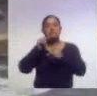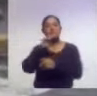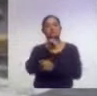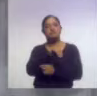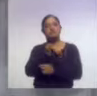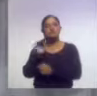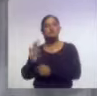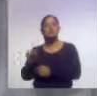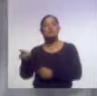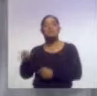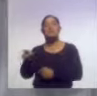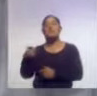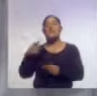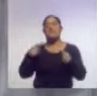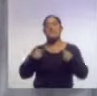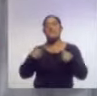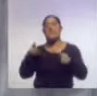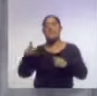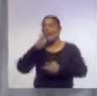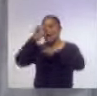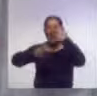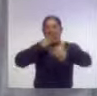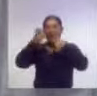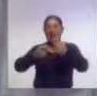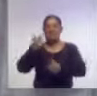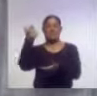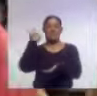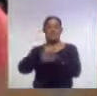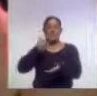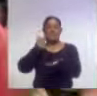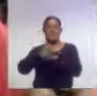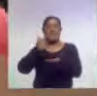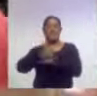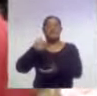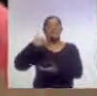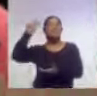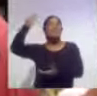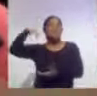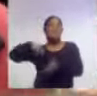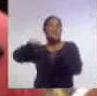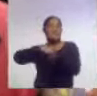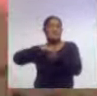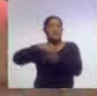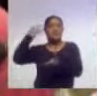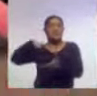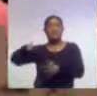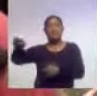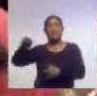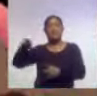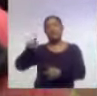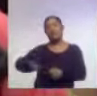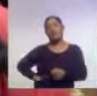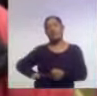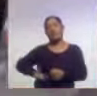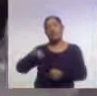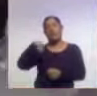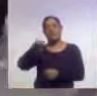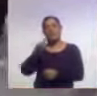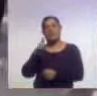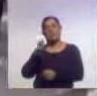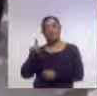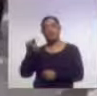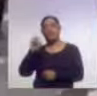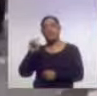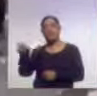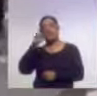Los manifestantes reclaman pagos atrasados desde hace meses. El gobierno de Nicolás Maduro les niega su derecho a cobrar un dinero